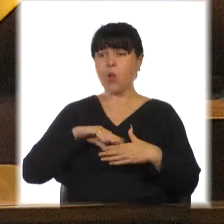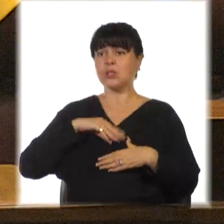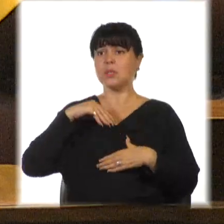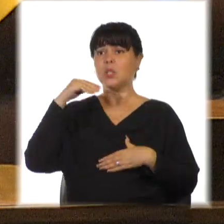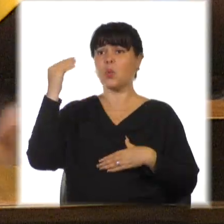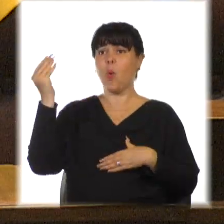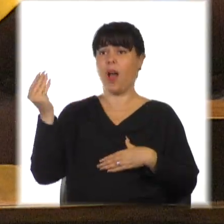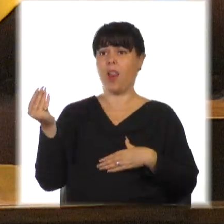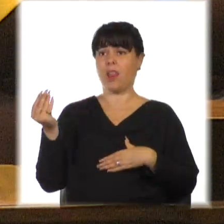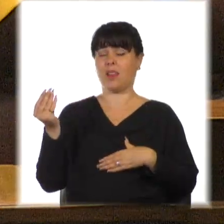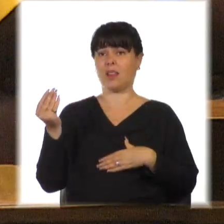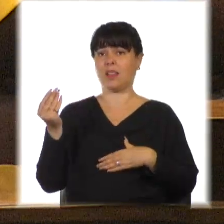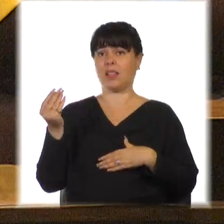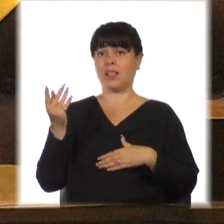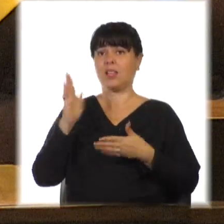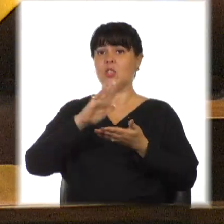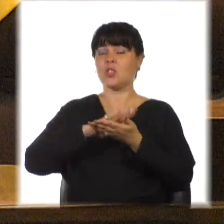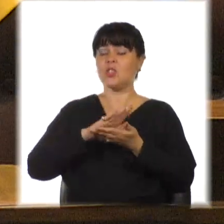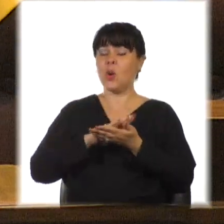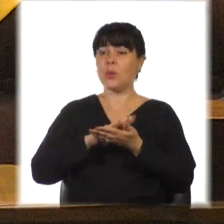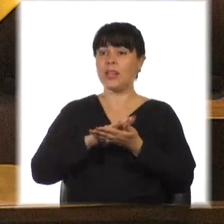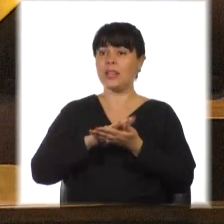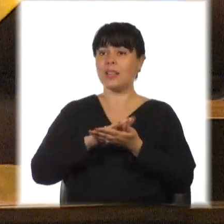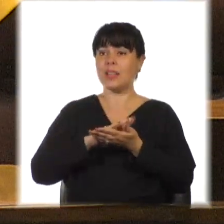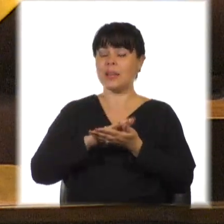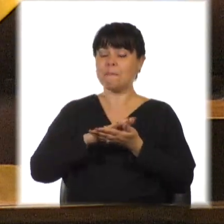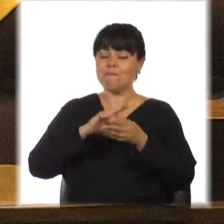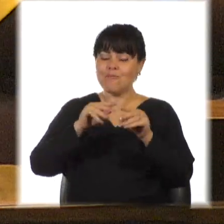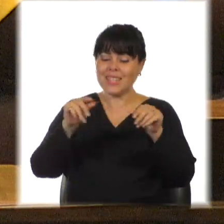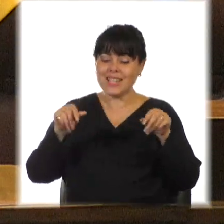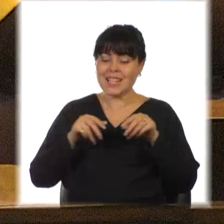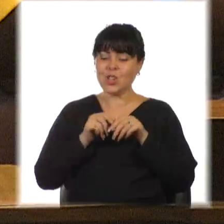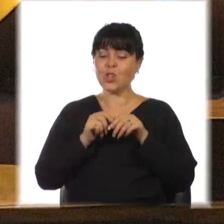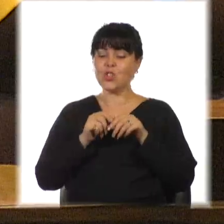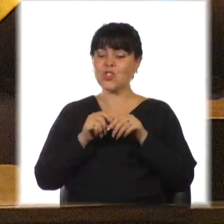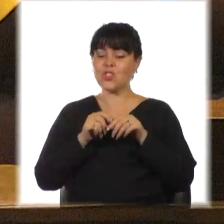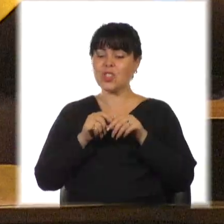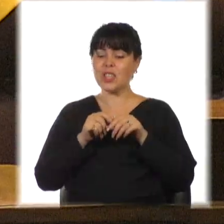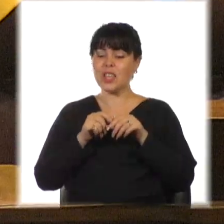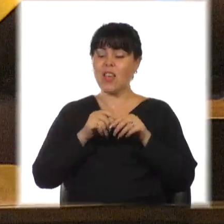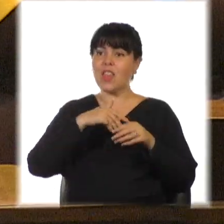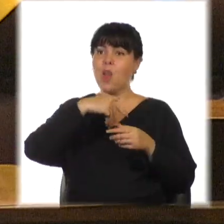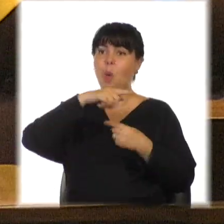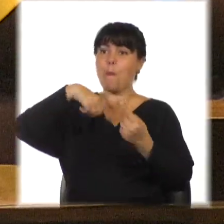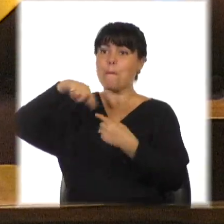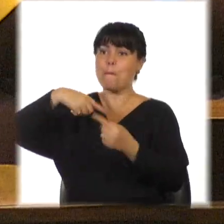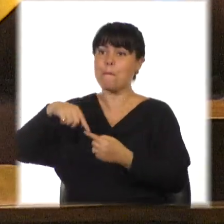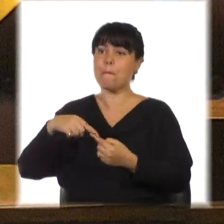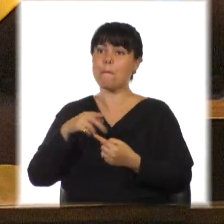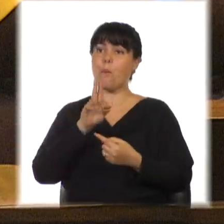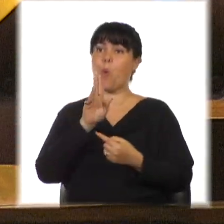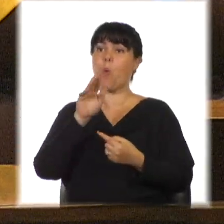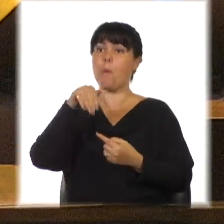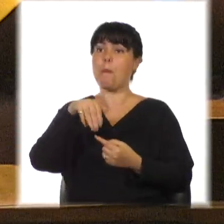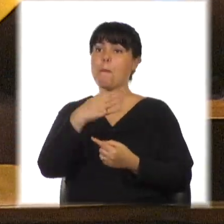En los terreros afro-umbandistas es donde muchos de ellos han encontrado su lugar en el mundo. Me refiero a las personas